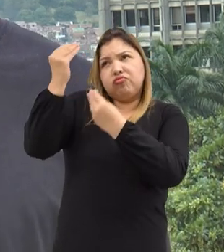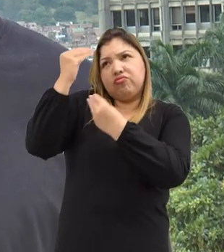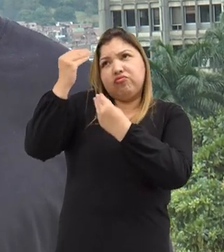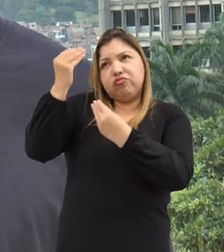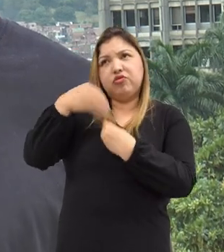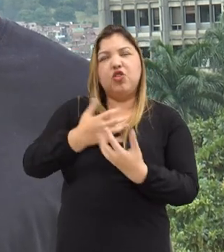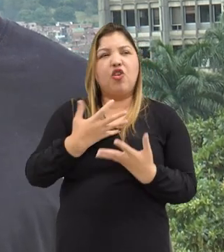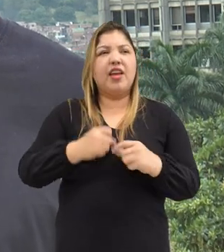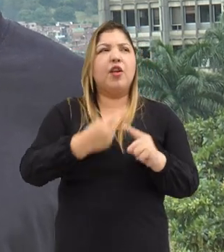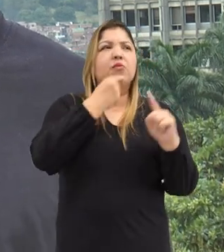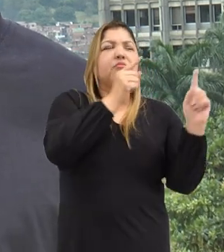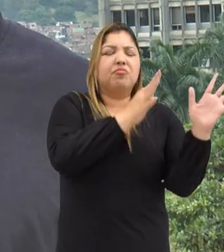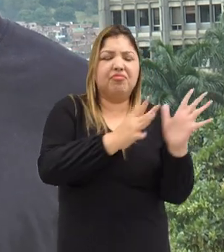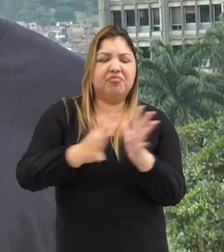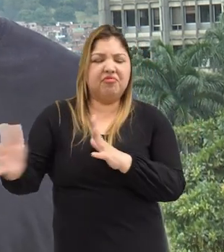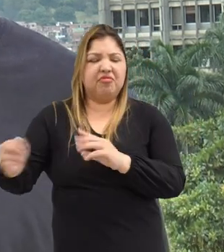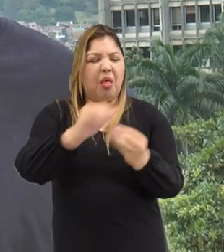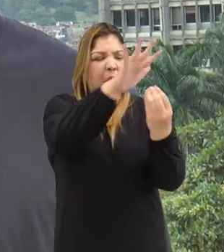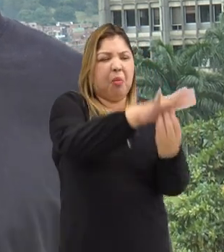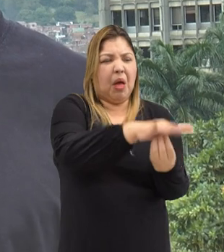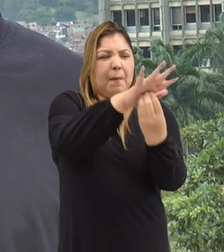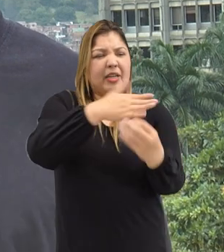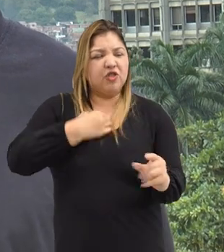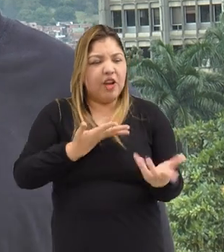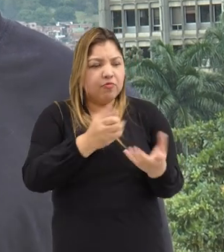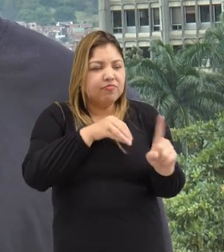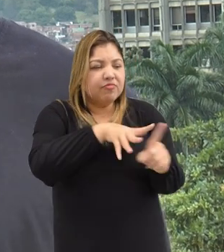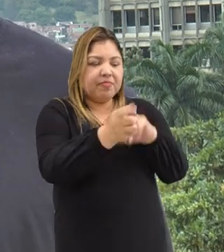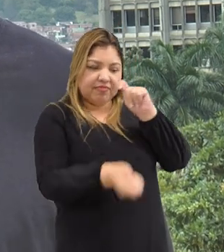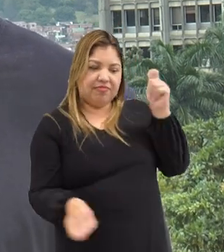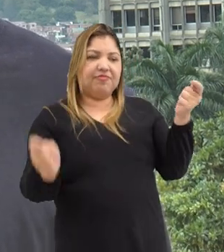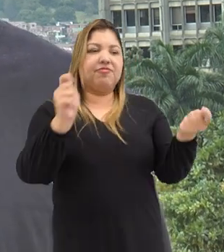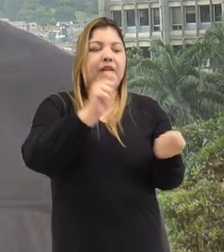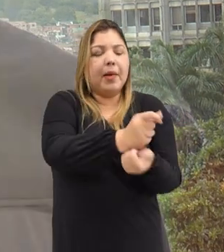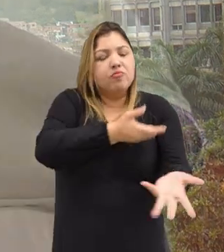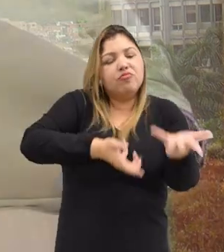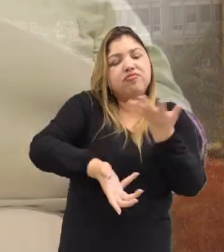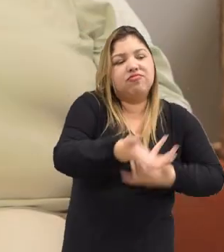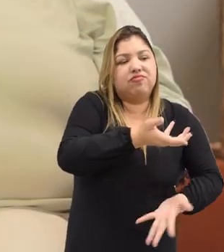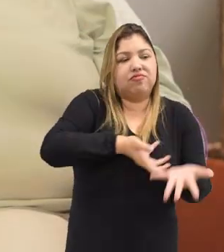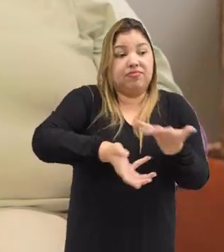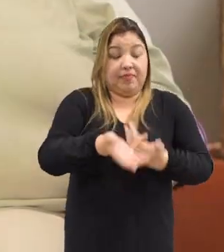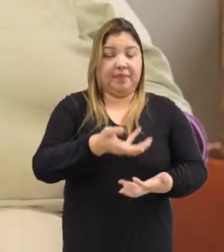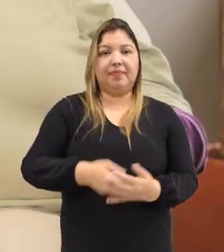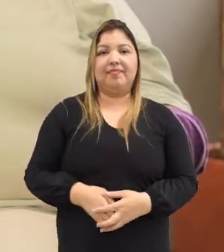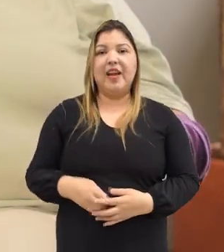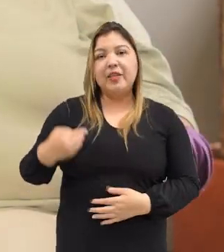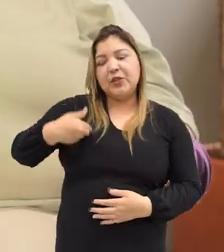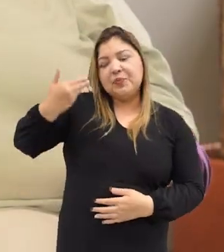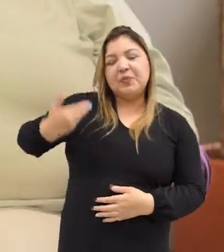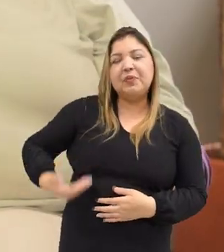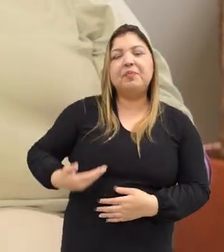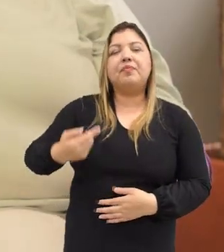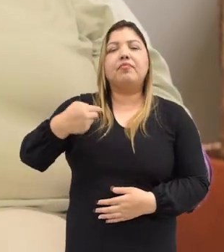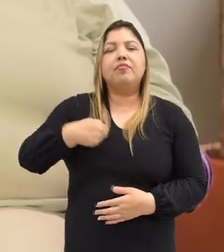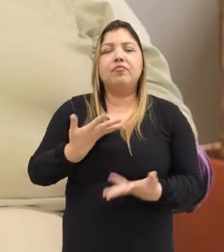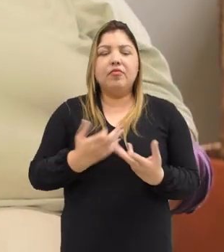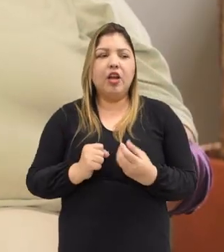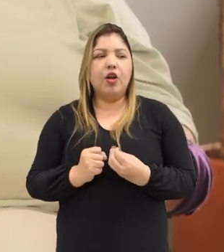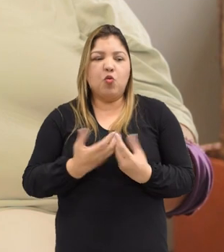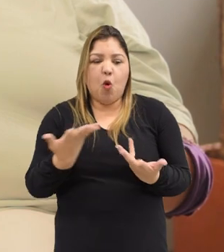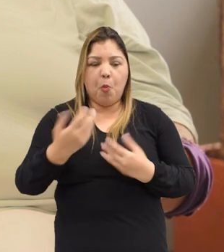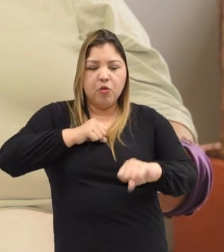tener la oportunidad de cambiar narrativas discriminantes que afectan nuestra convivencia. Para mí ser agente antirrumor significa